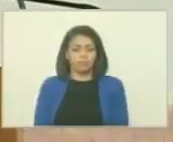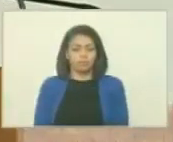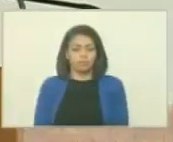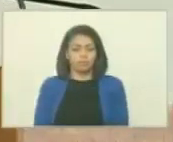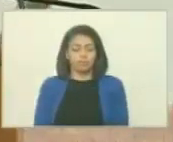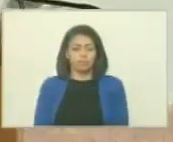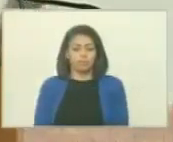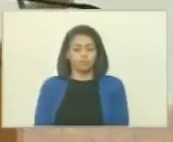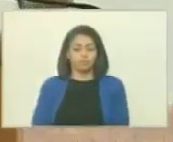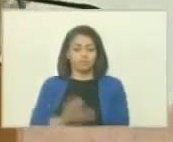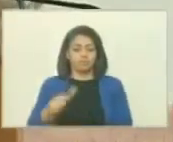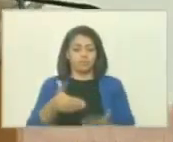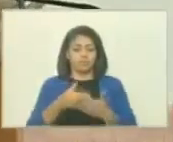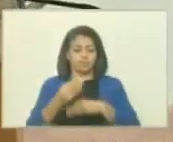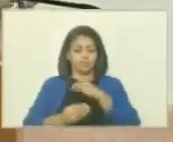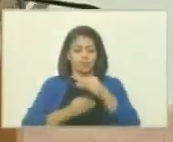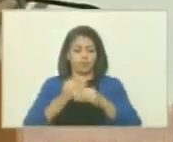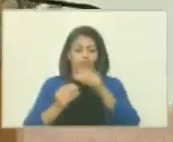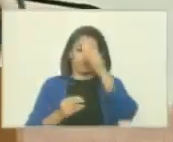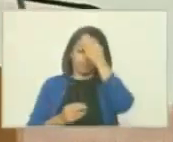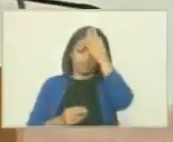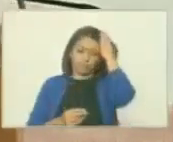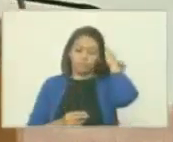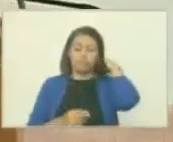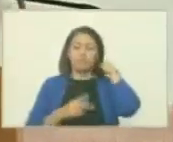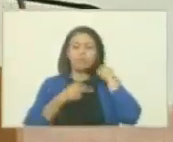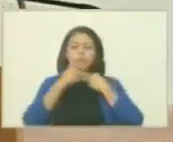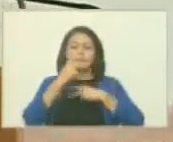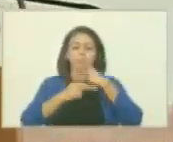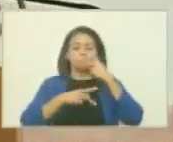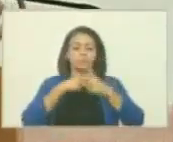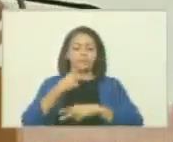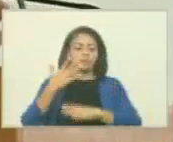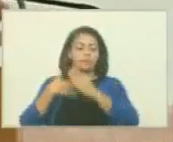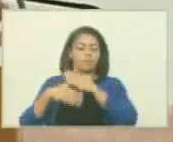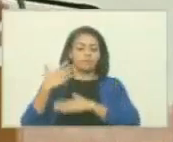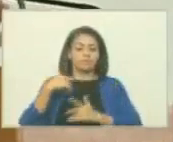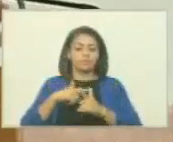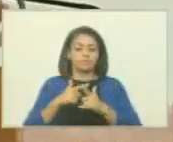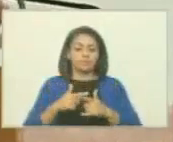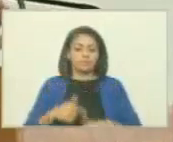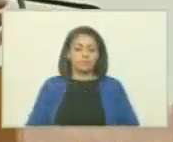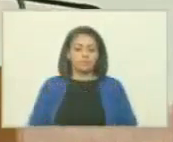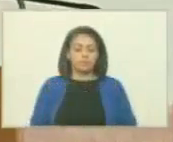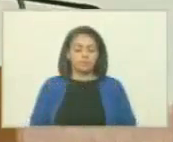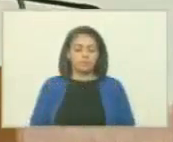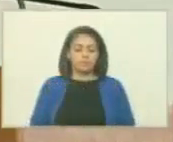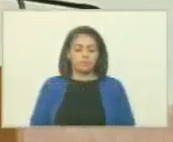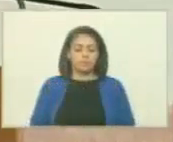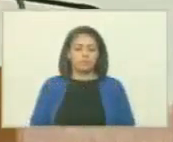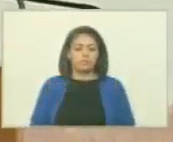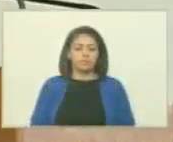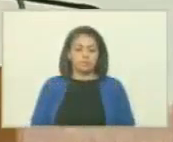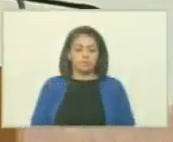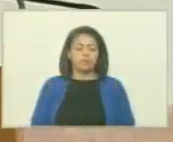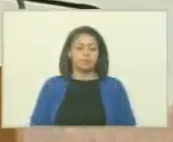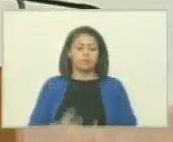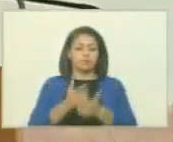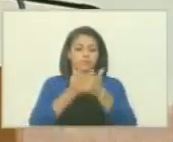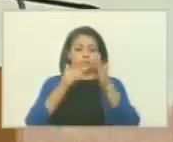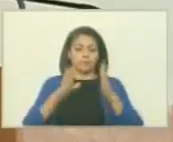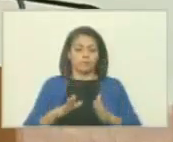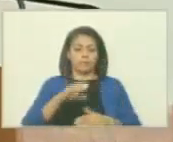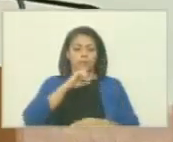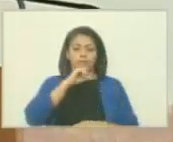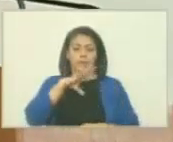todos estos hechos fueron hechos políticos en su momento que pujaban por la liberación ¿y qué